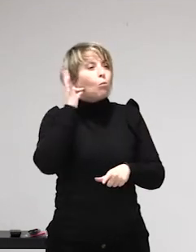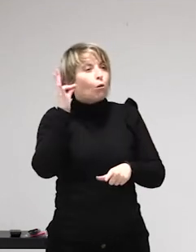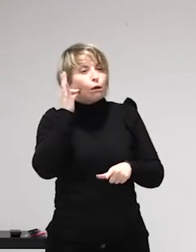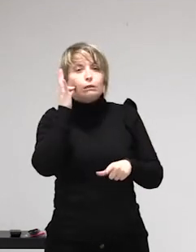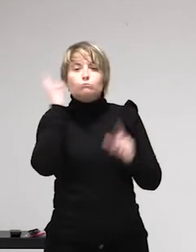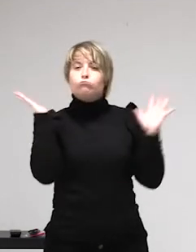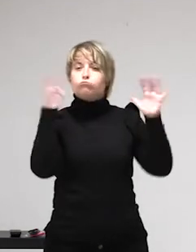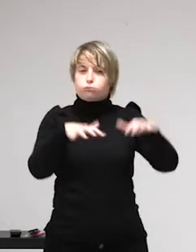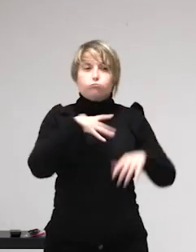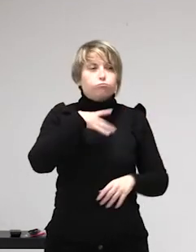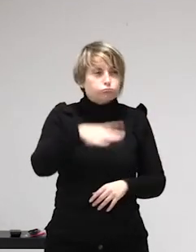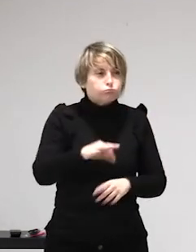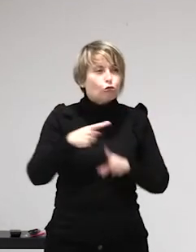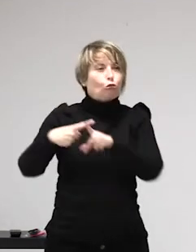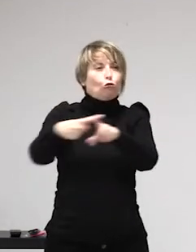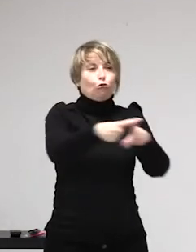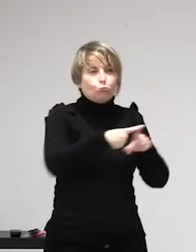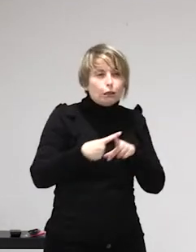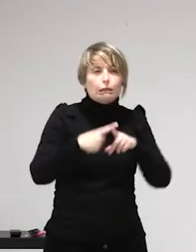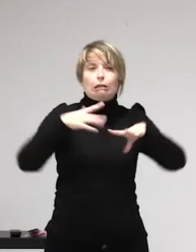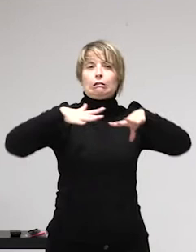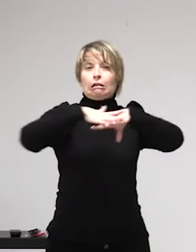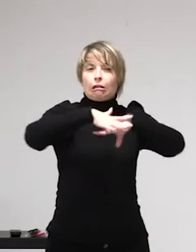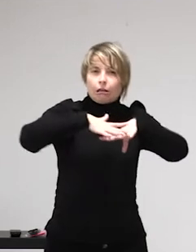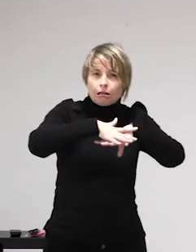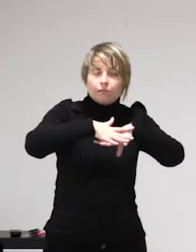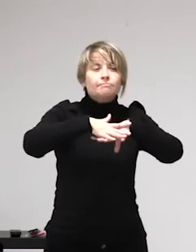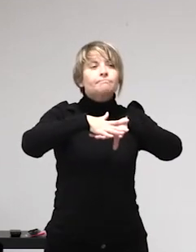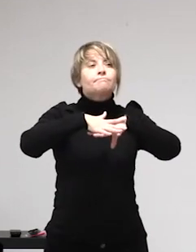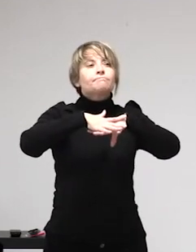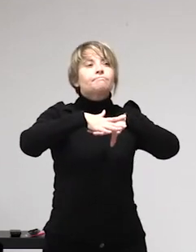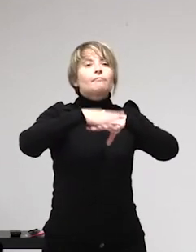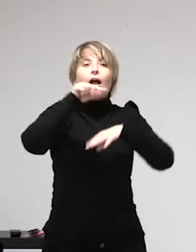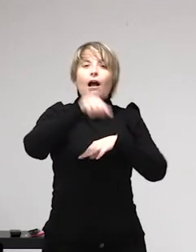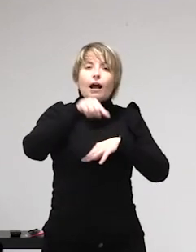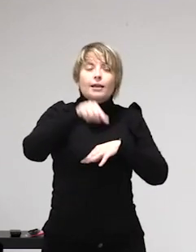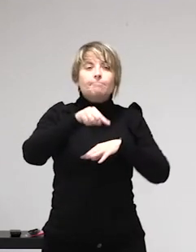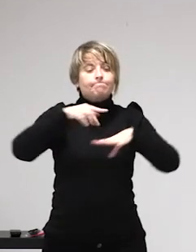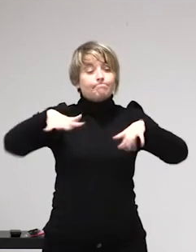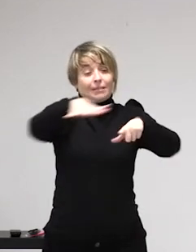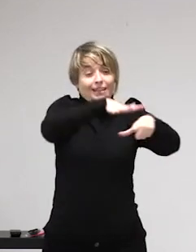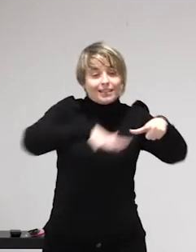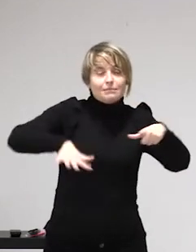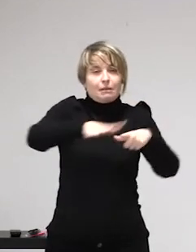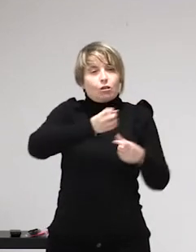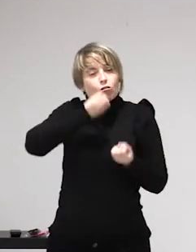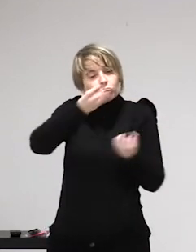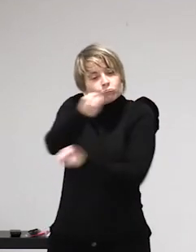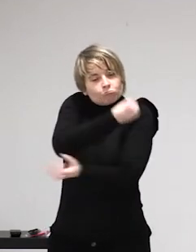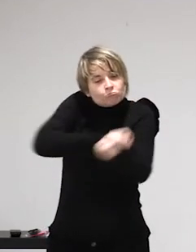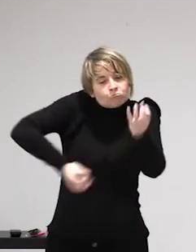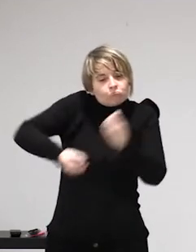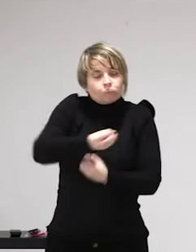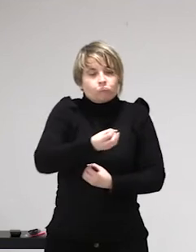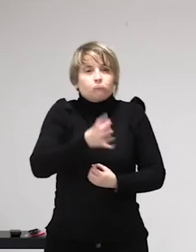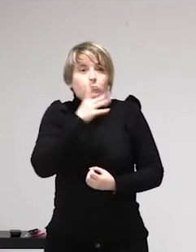debatiendo, escuchando, dialogando en torno a este tema. Van a ser las torturias feministas, un espacio que va a coordinar a